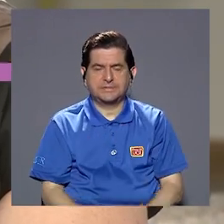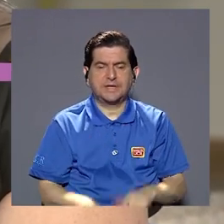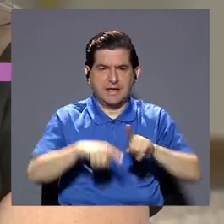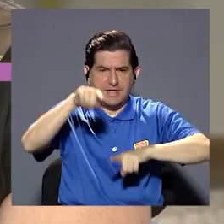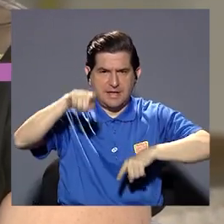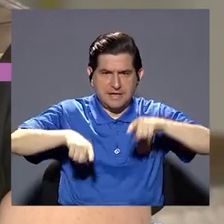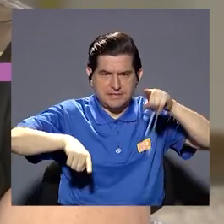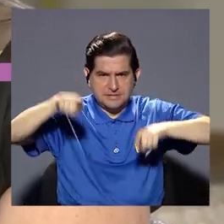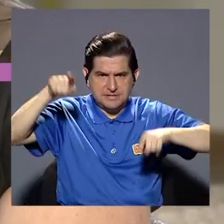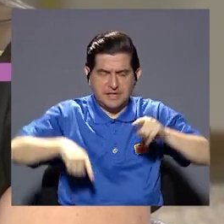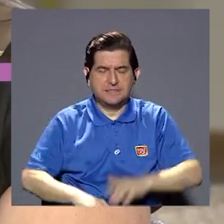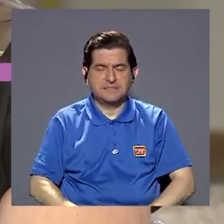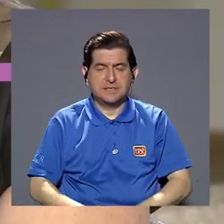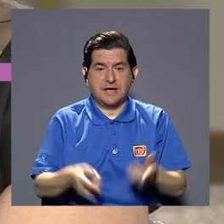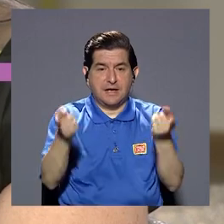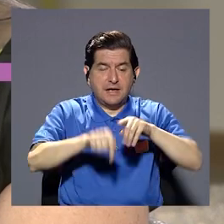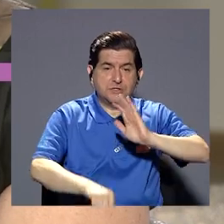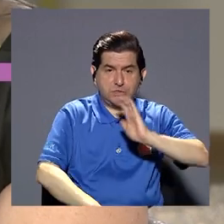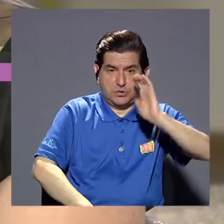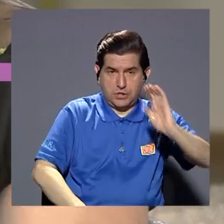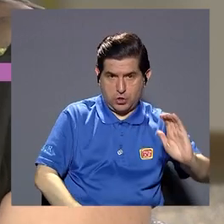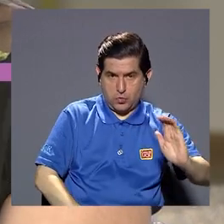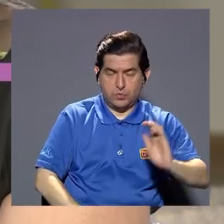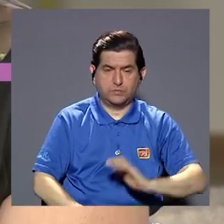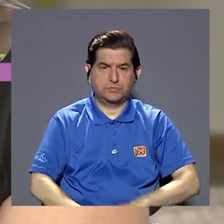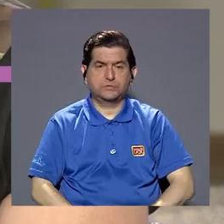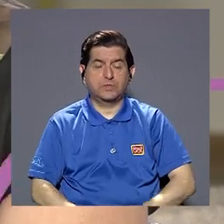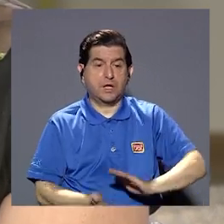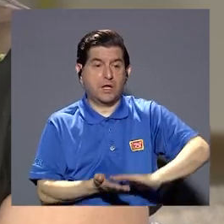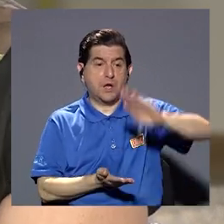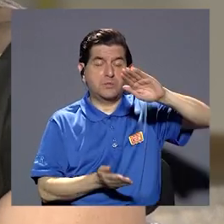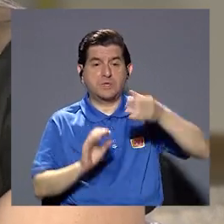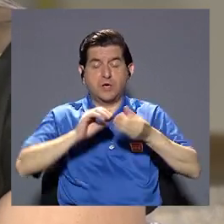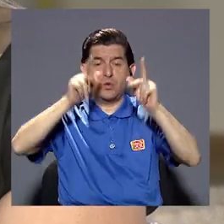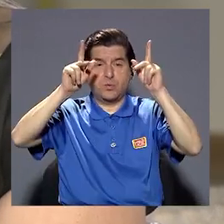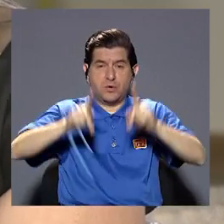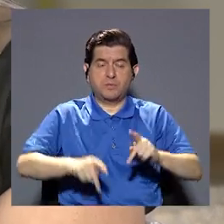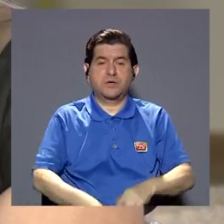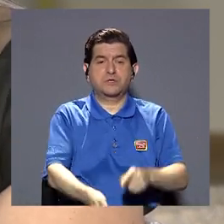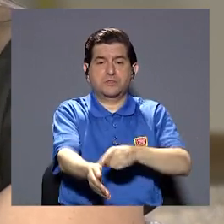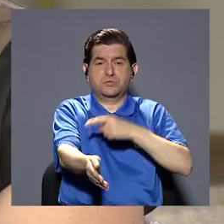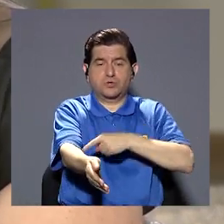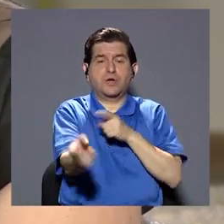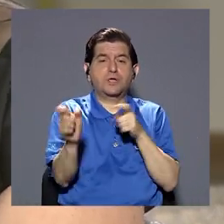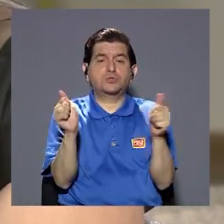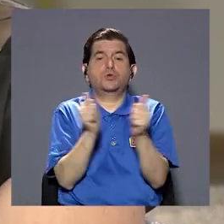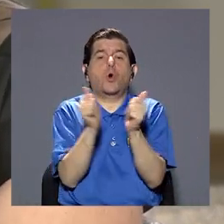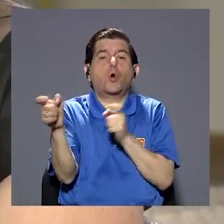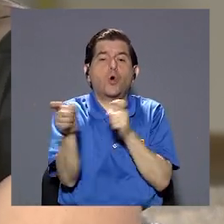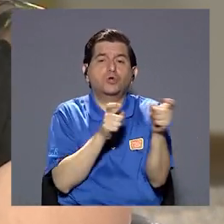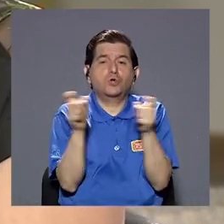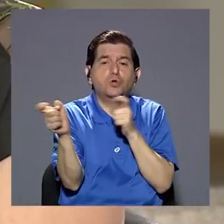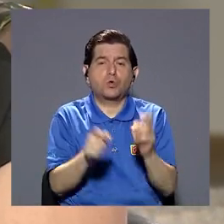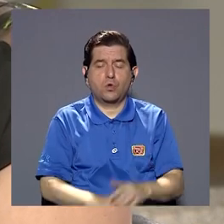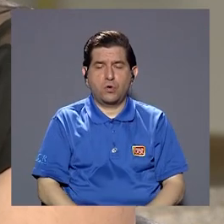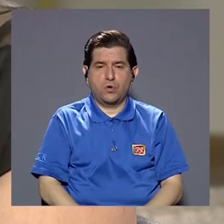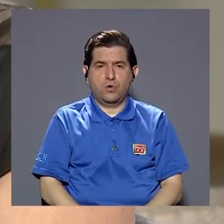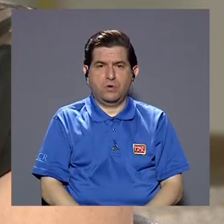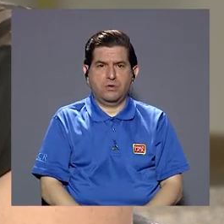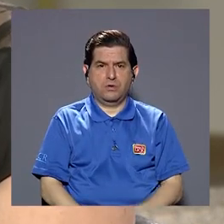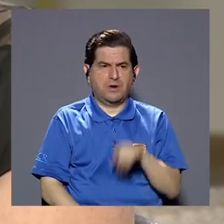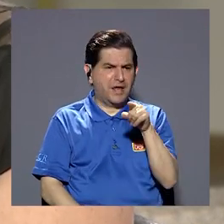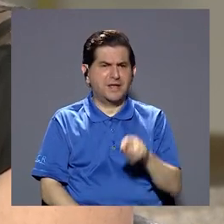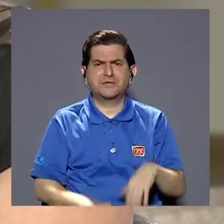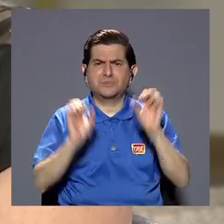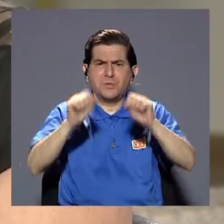específicamente creo que en el área de Escazú lograron disminuir la mortalidad las estadísticas de mortalidad infantil